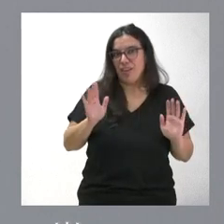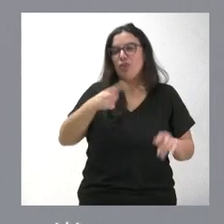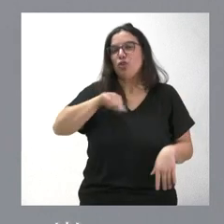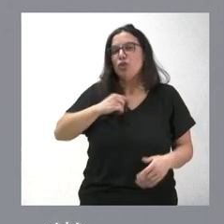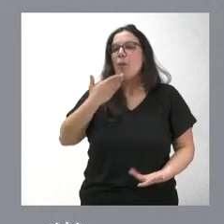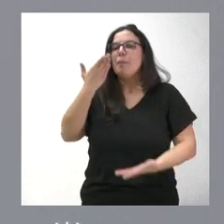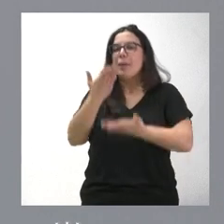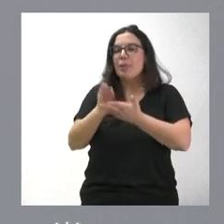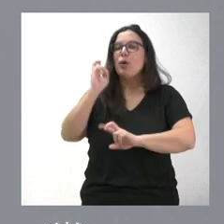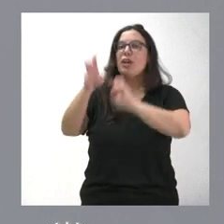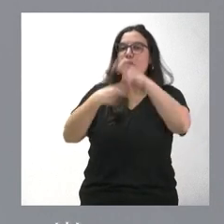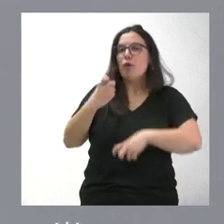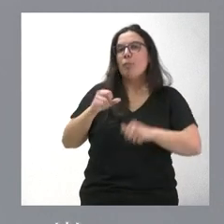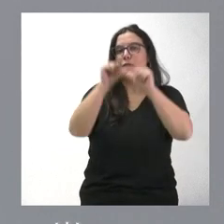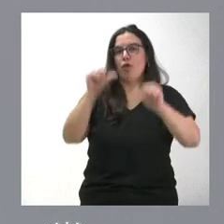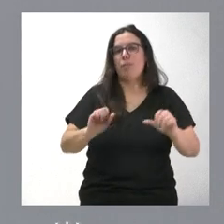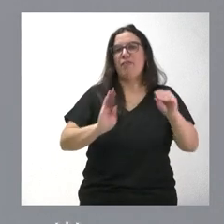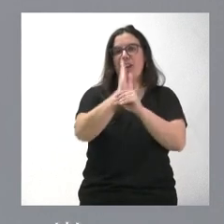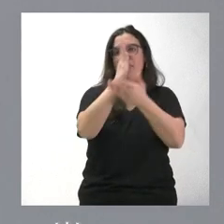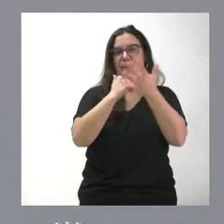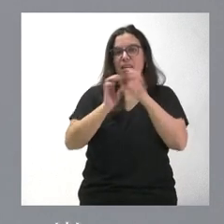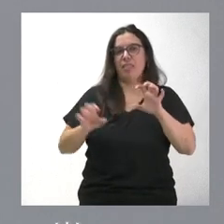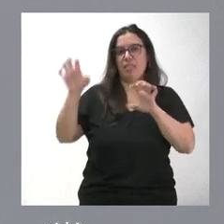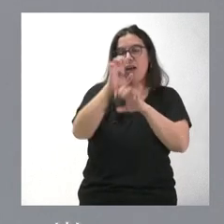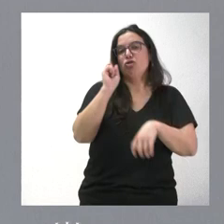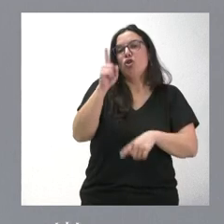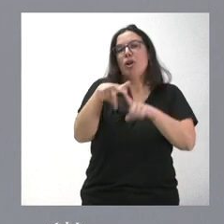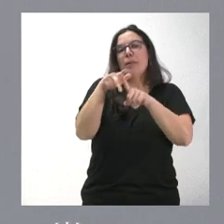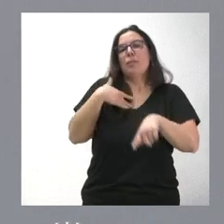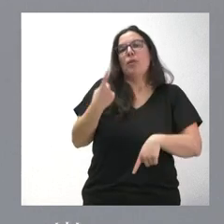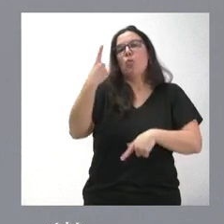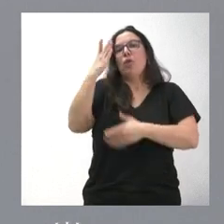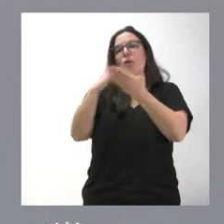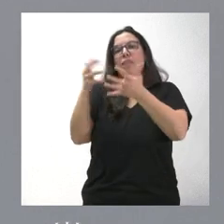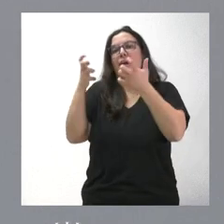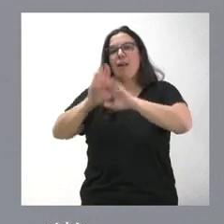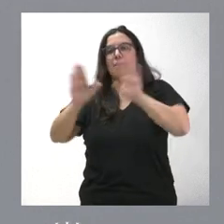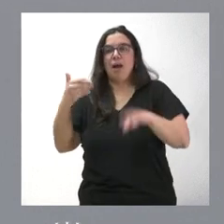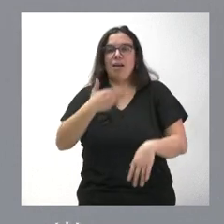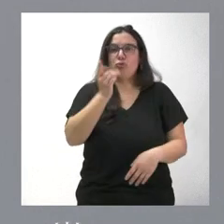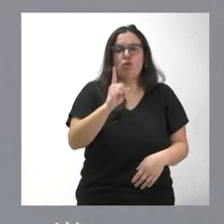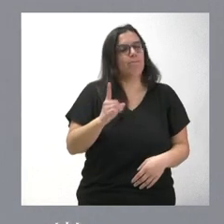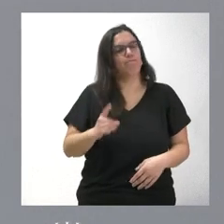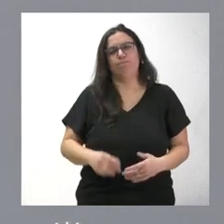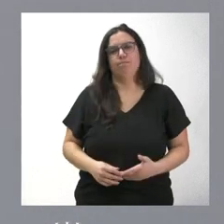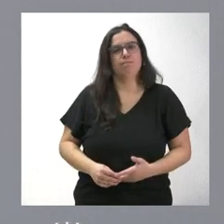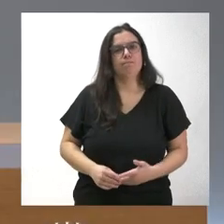la reforma de la financiación autonómica, no simplemente un instrumento que puede beneficiar a una comunidad autónoma pero no al resto de los españoles.